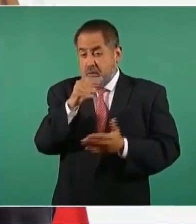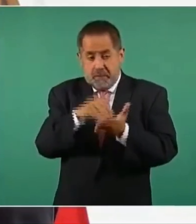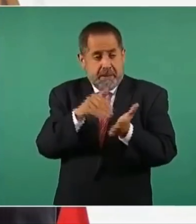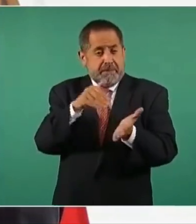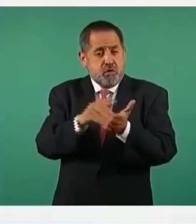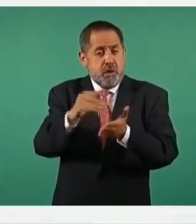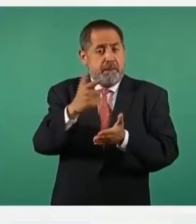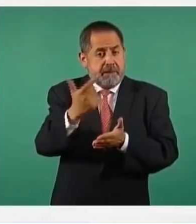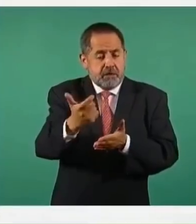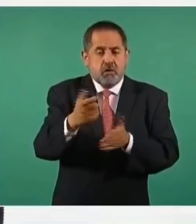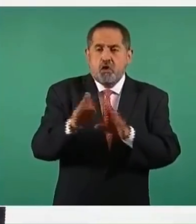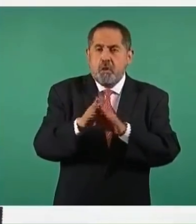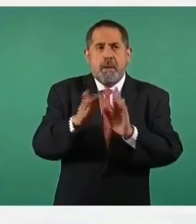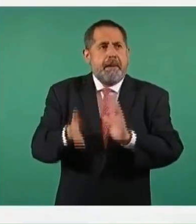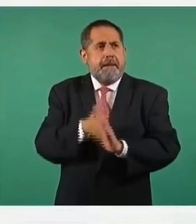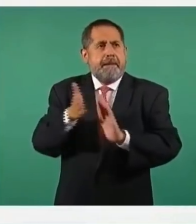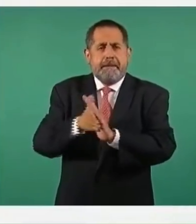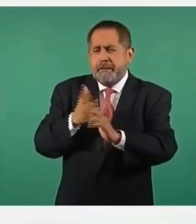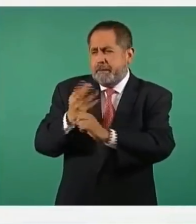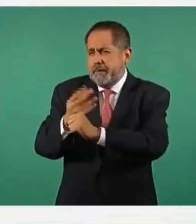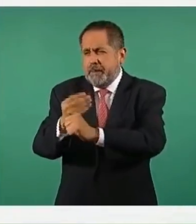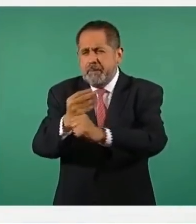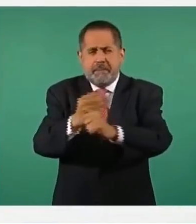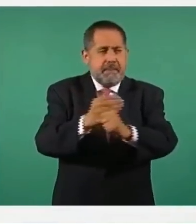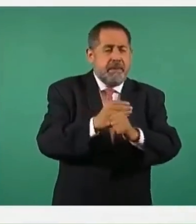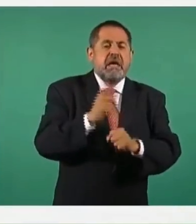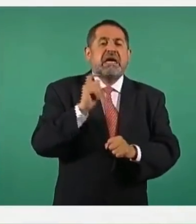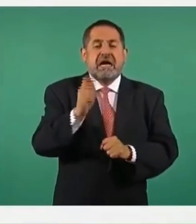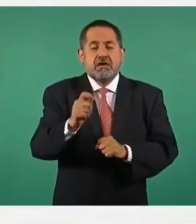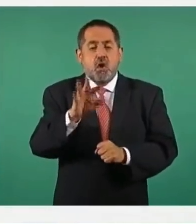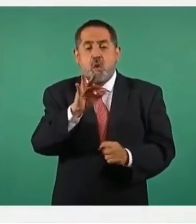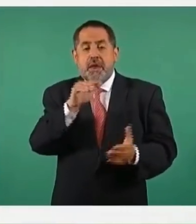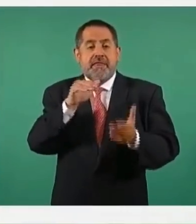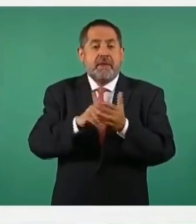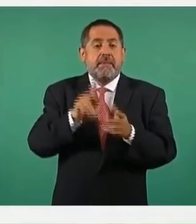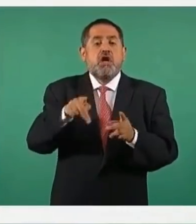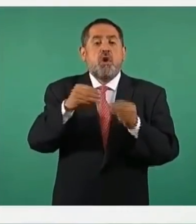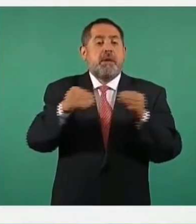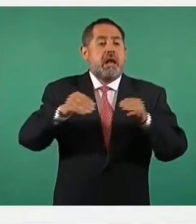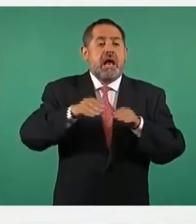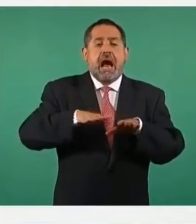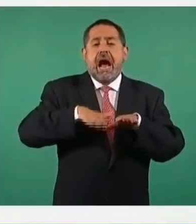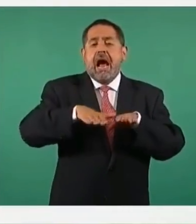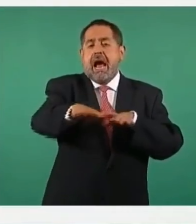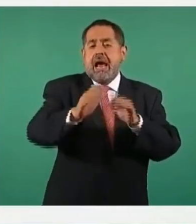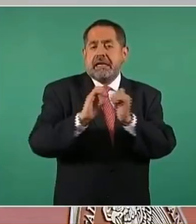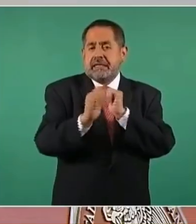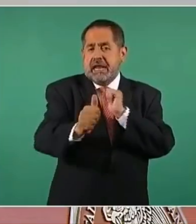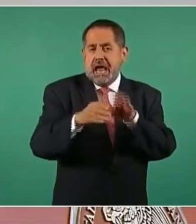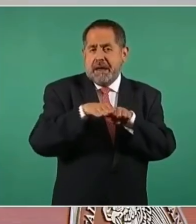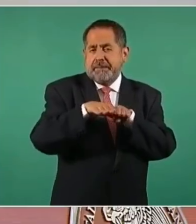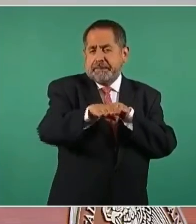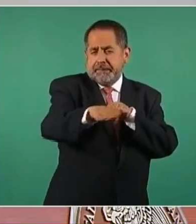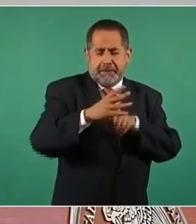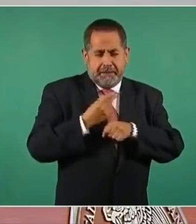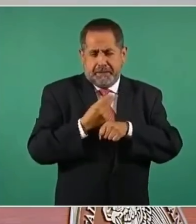en el mantenimiento de 40 mil kilómetros de carreteras del país. Desde enero de este año